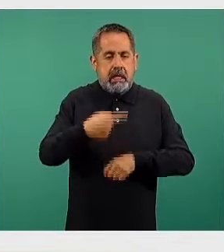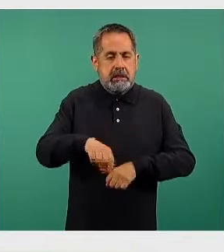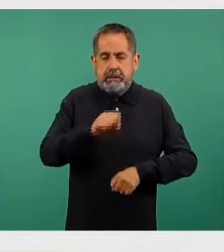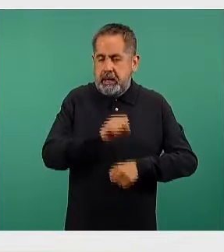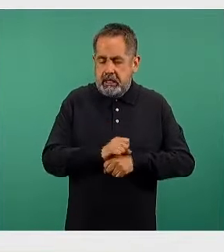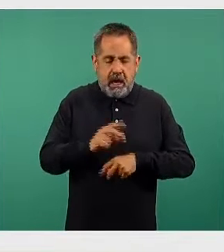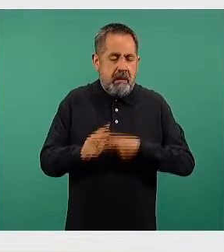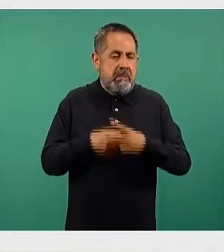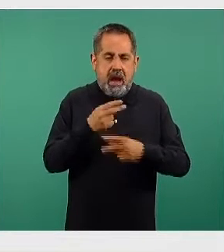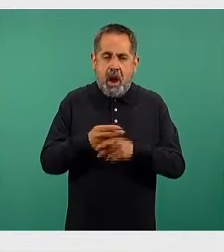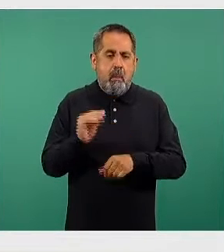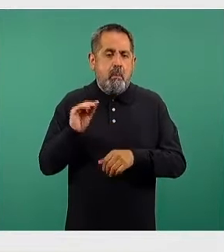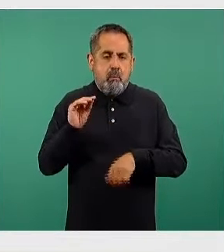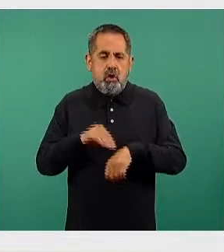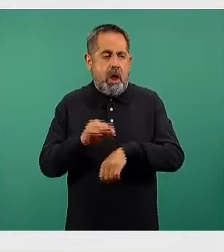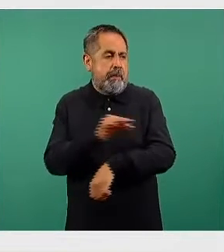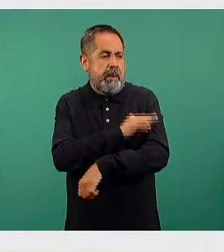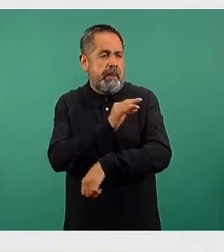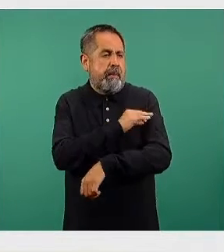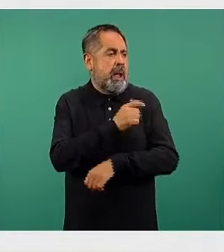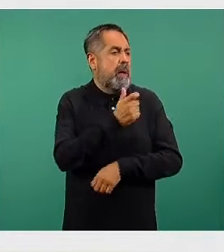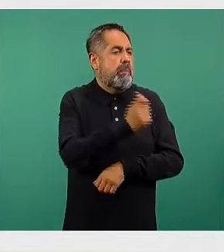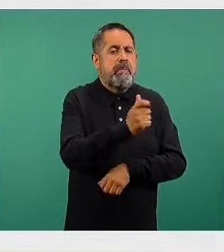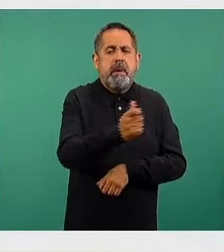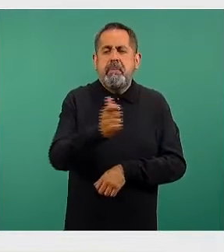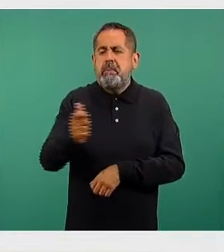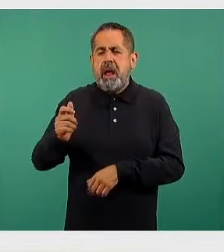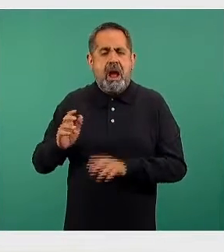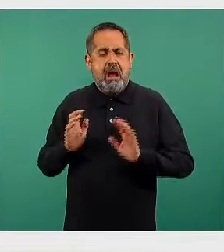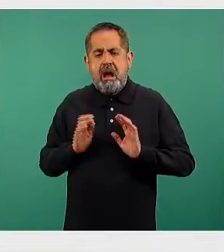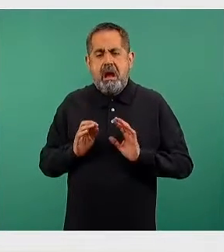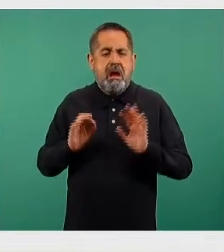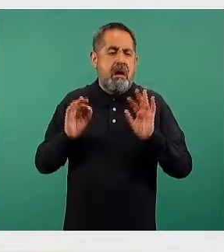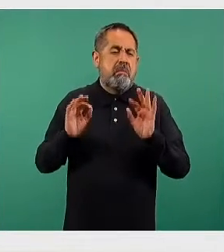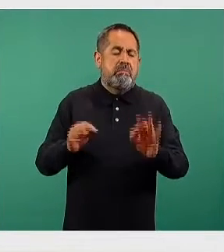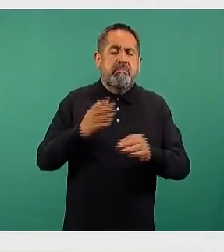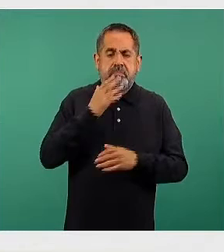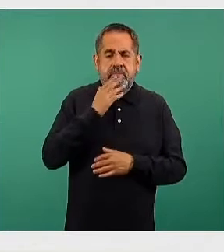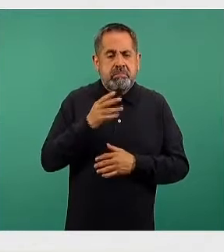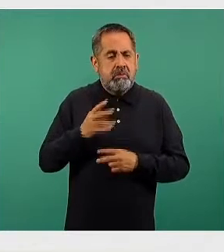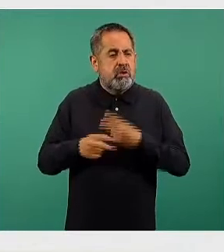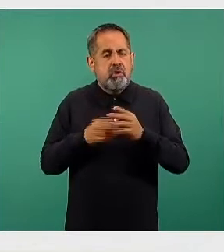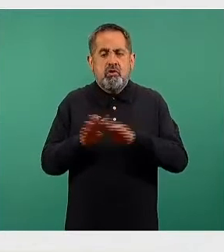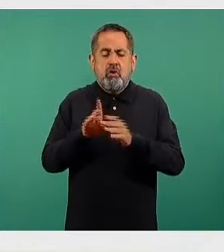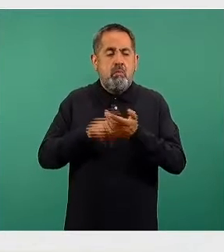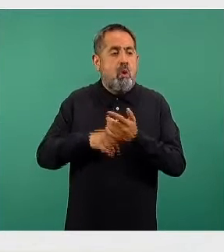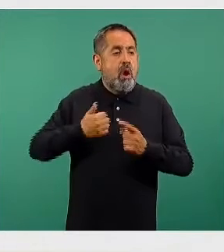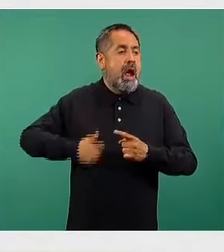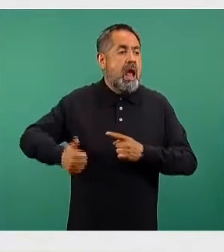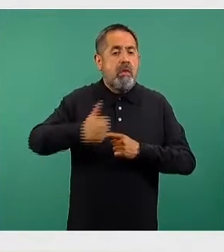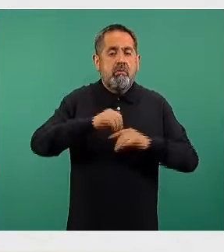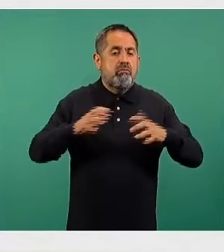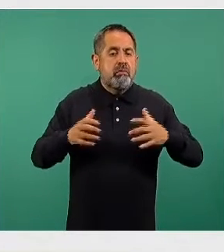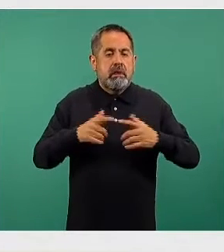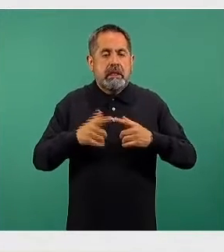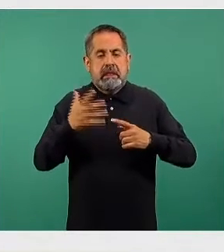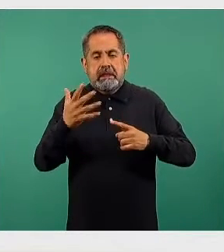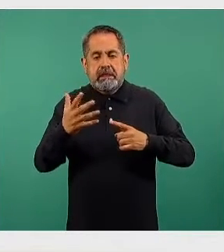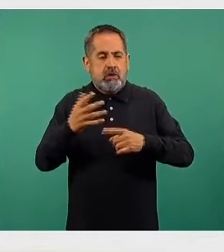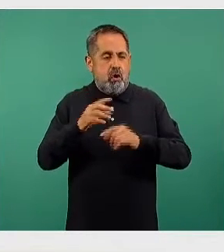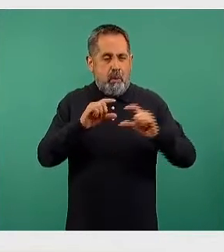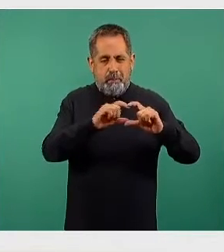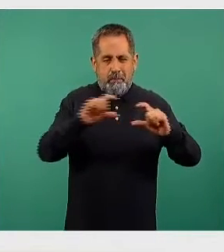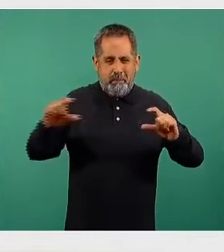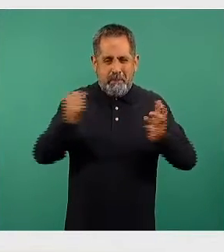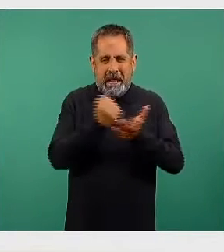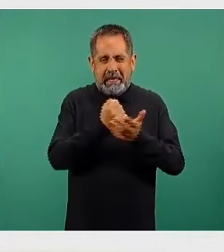estarán aplicando a la población de adultos mayores. Y pueden ustedes ahí identificar para cada uno de los cinco tipos y marcas de vacuna